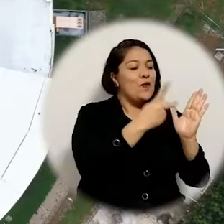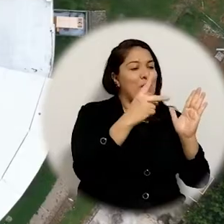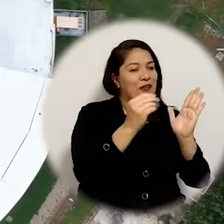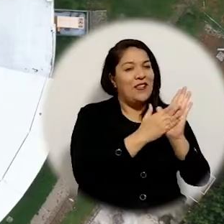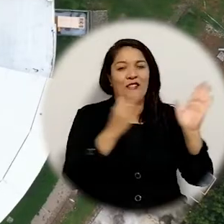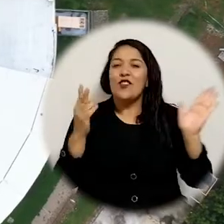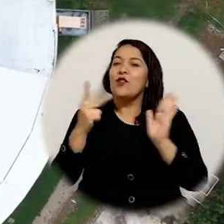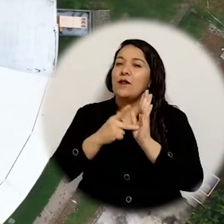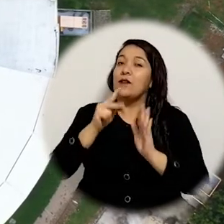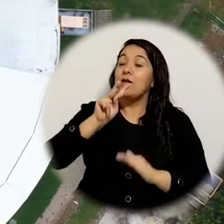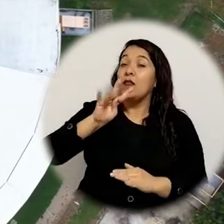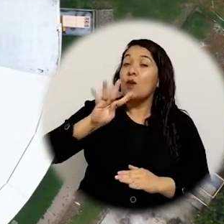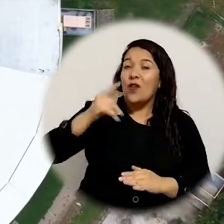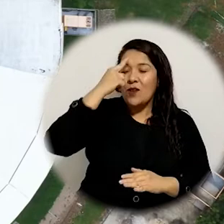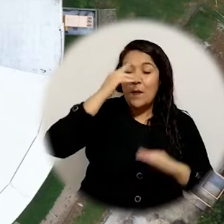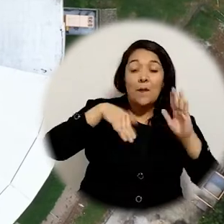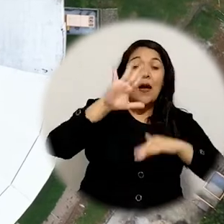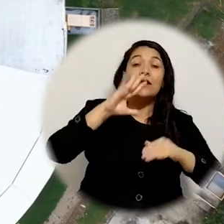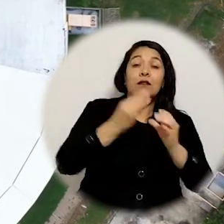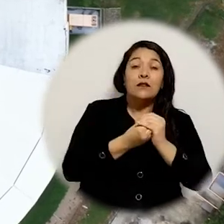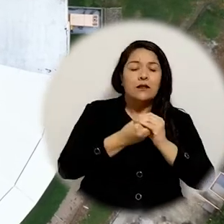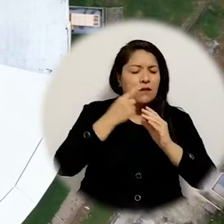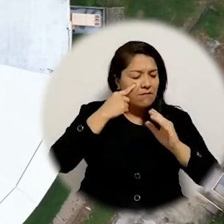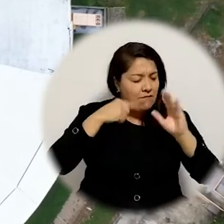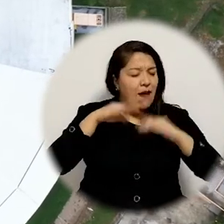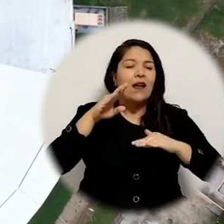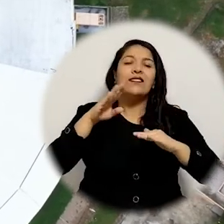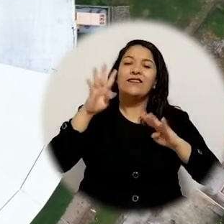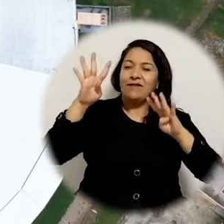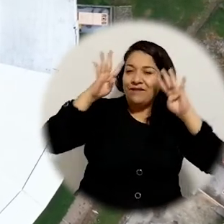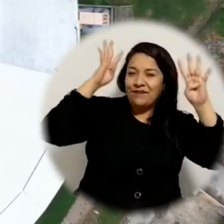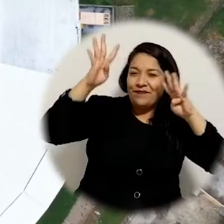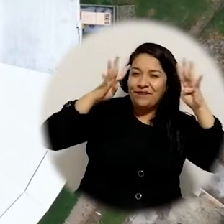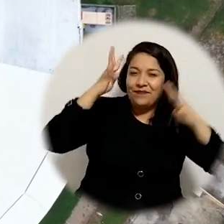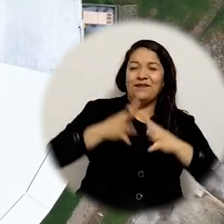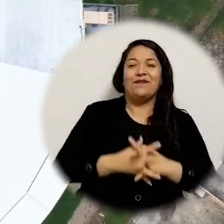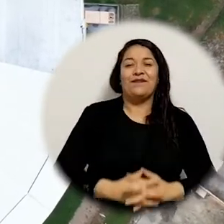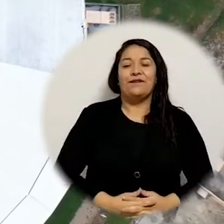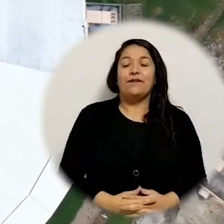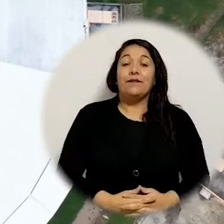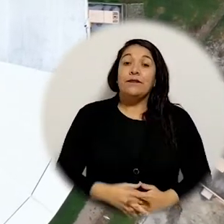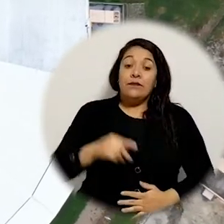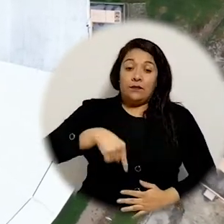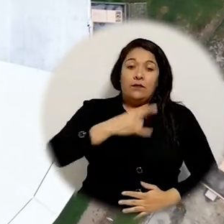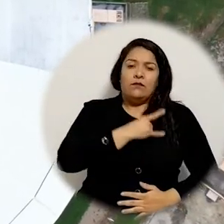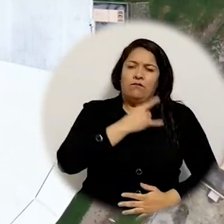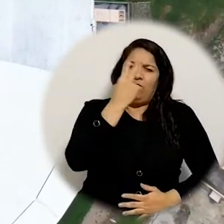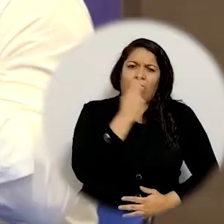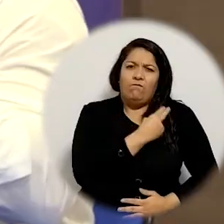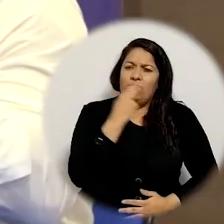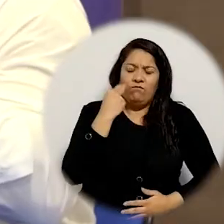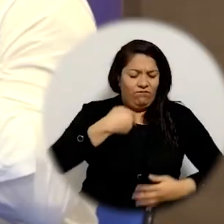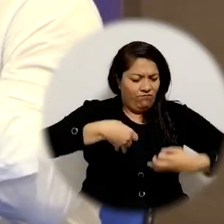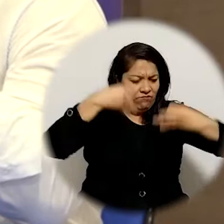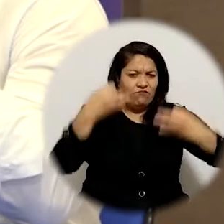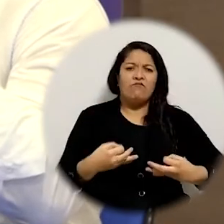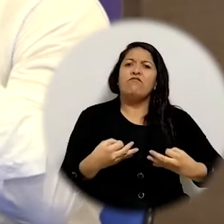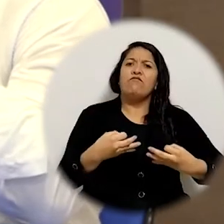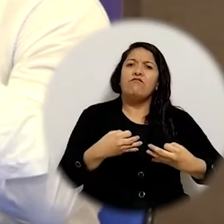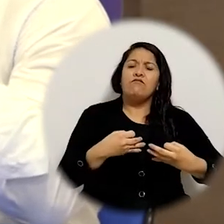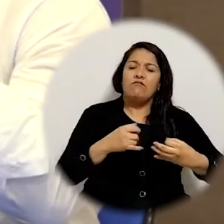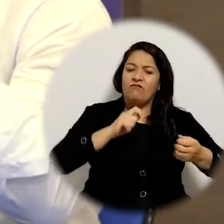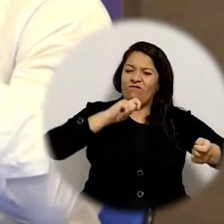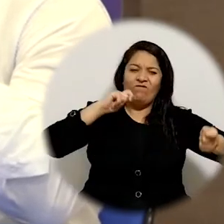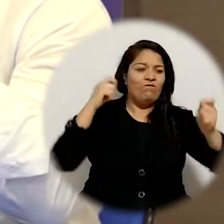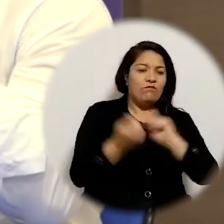2020-2024 por una universidad aún más incluyente e innovadora Una universidad comprometida